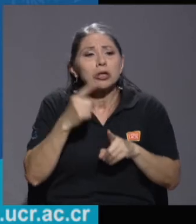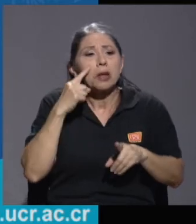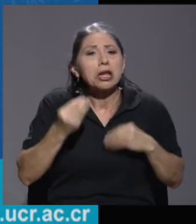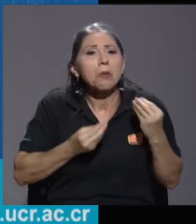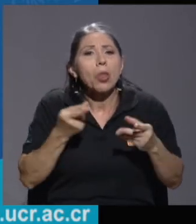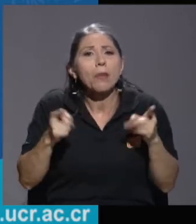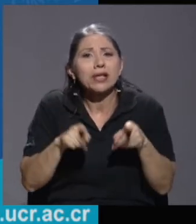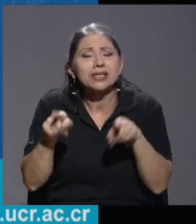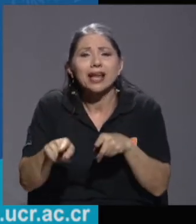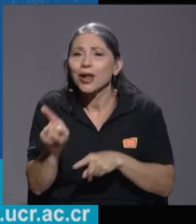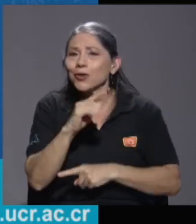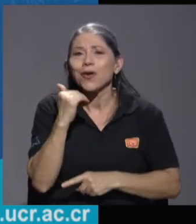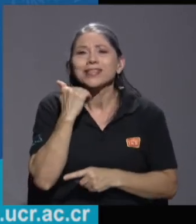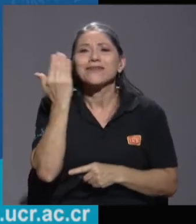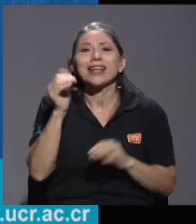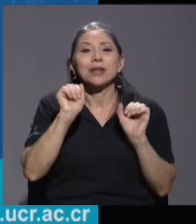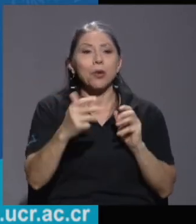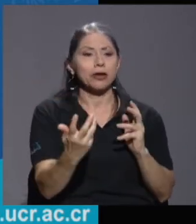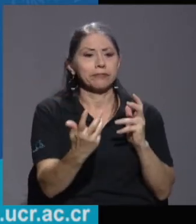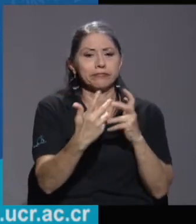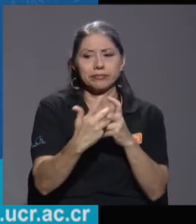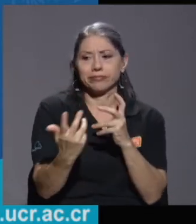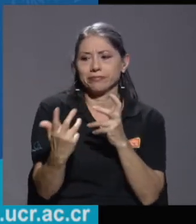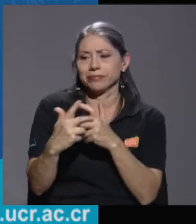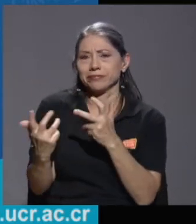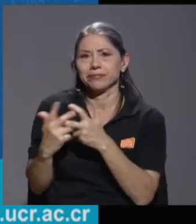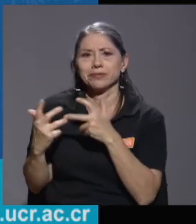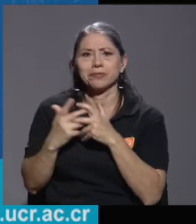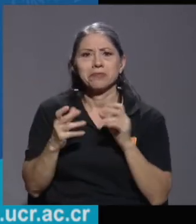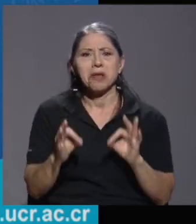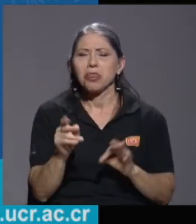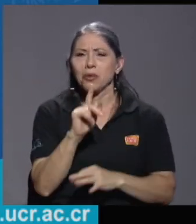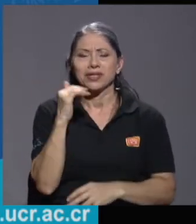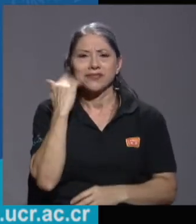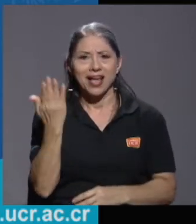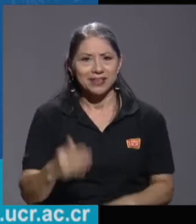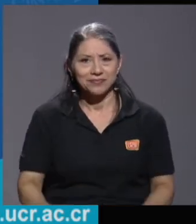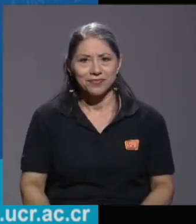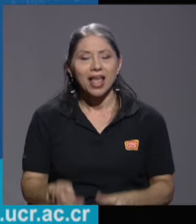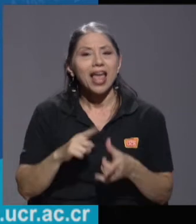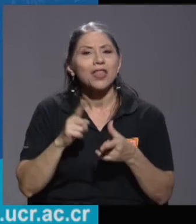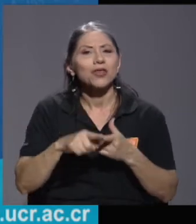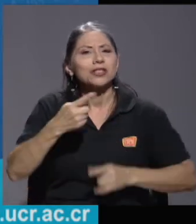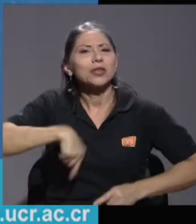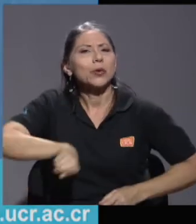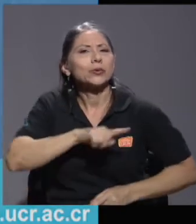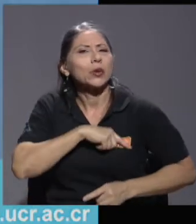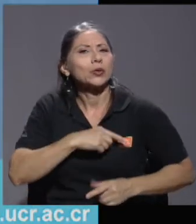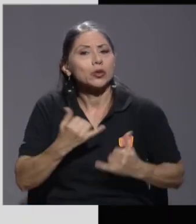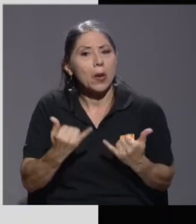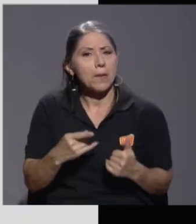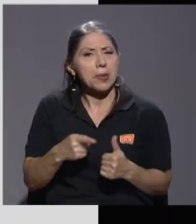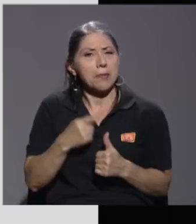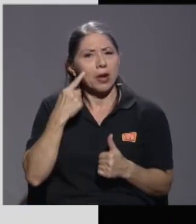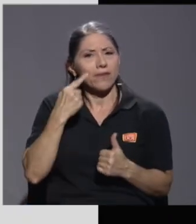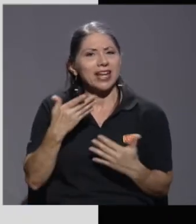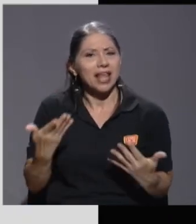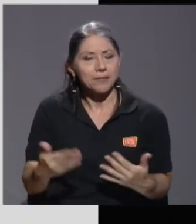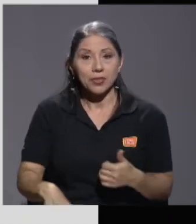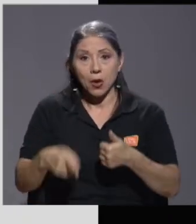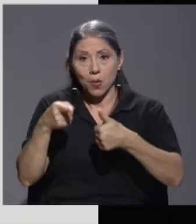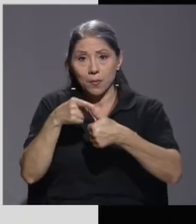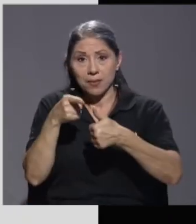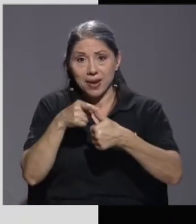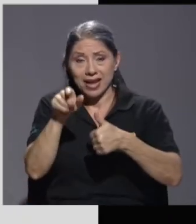ajustar diferentes rubros, diferentes porcentajes. Entonces, ¿qué es lo que vamos primero a ver? Vamos a tener que un